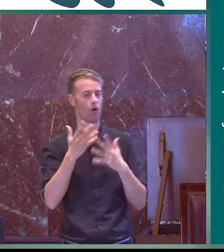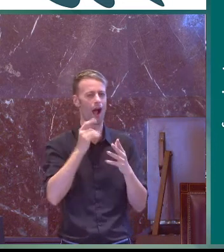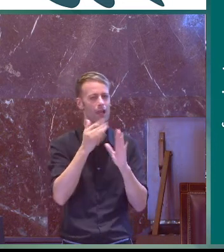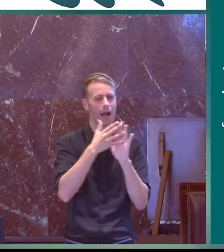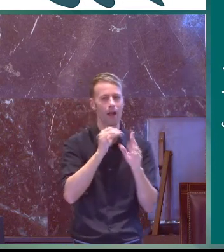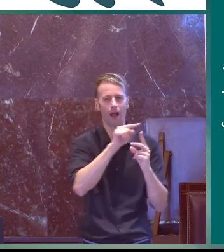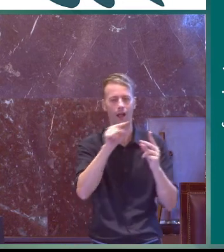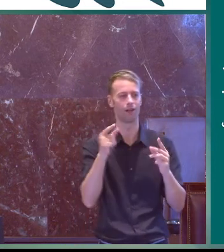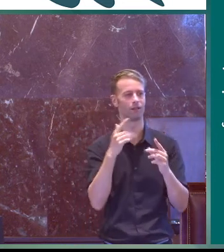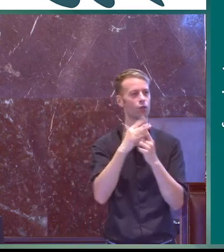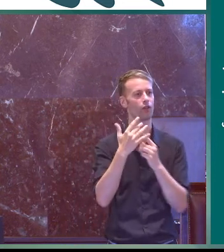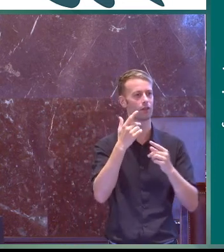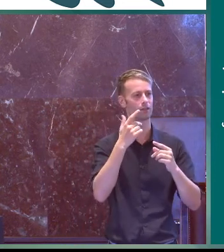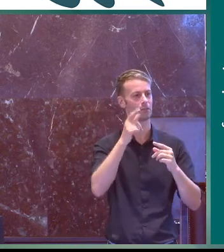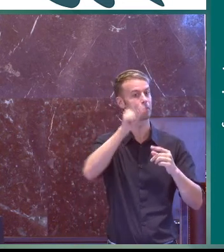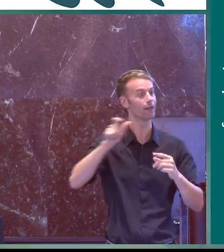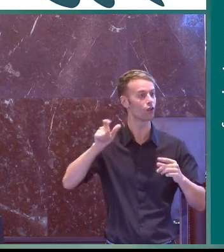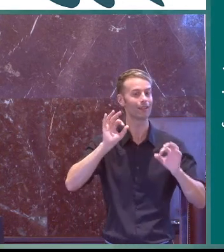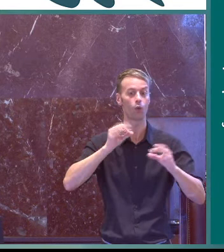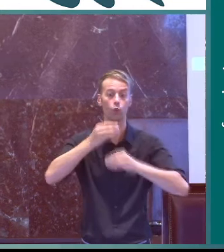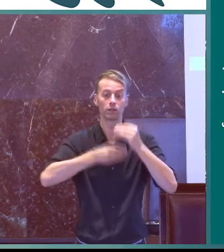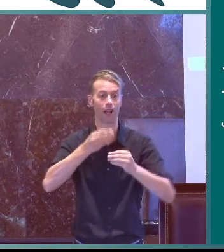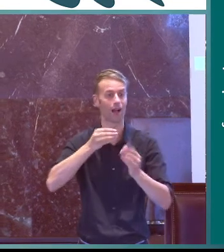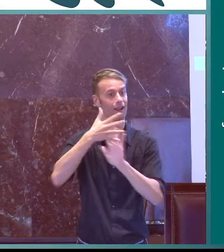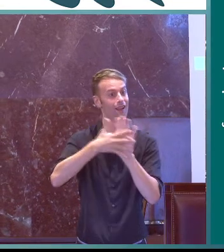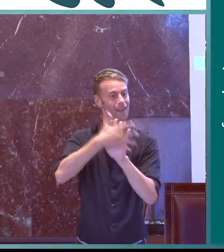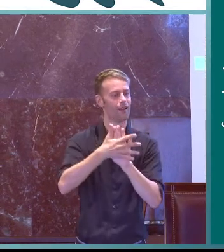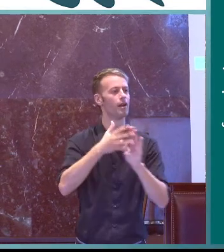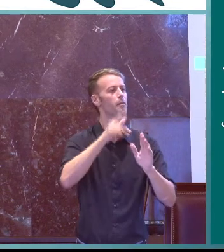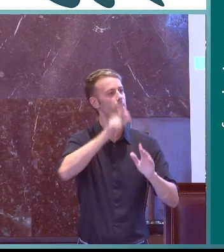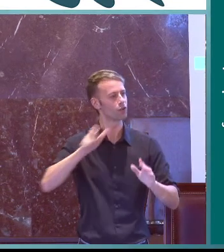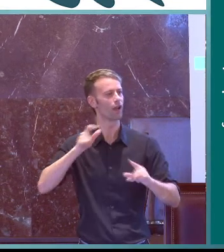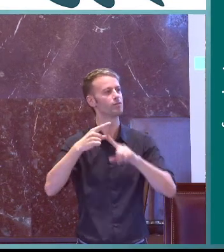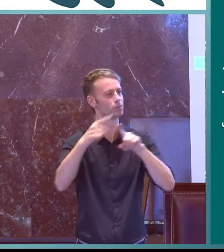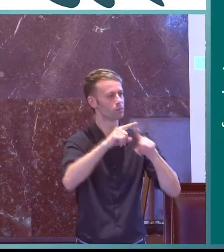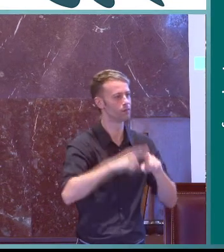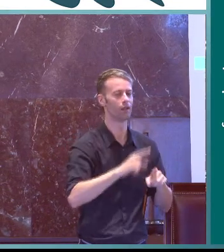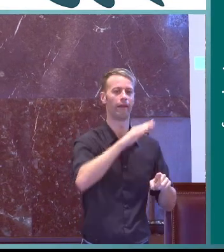de cómo lo hacían o desde qué lengua lo hacían los CODA o no